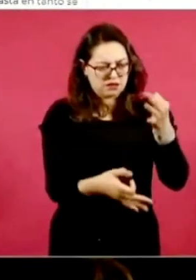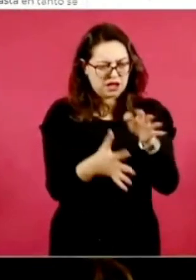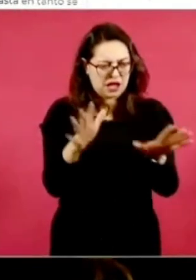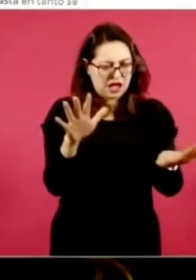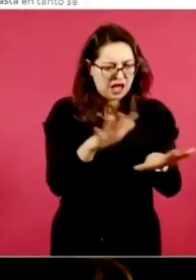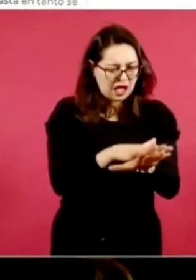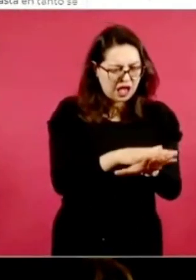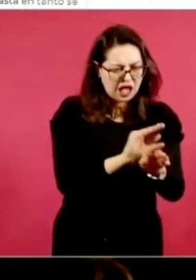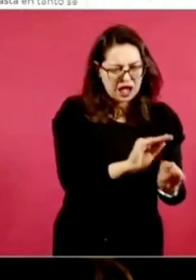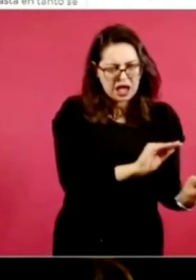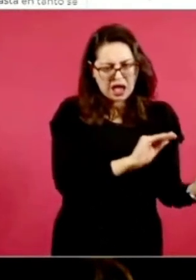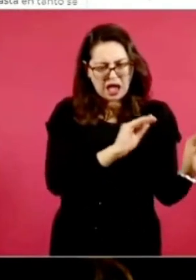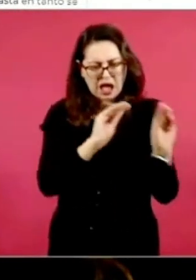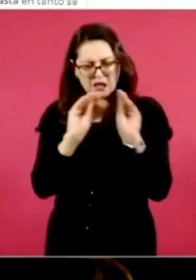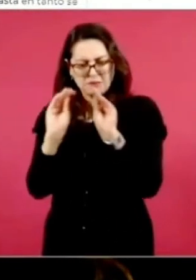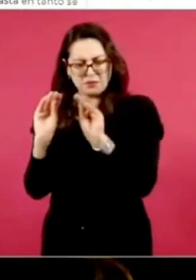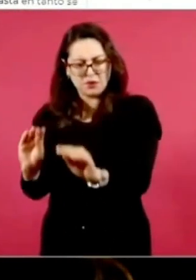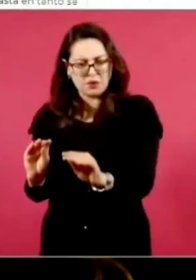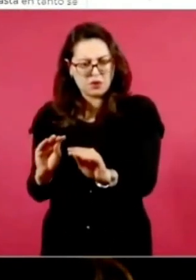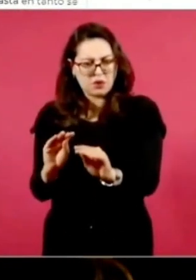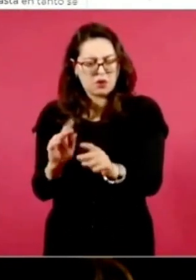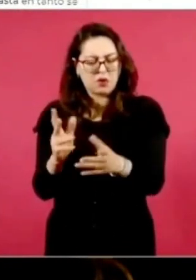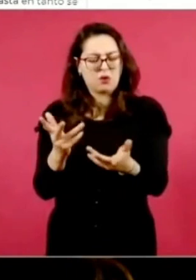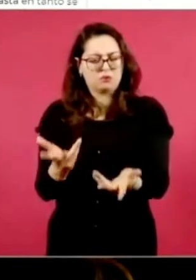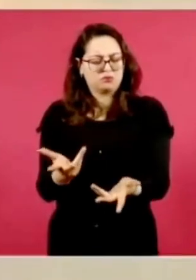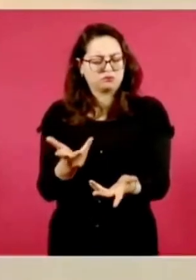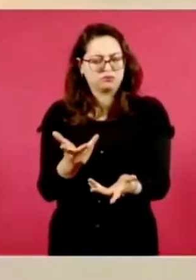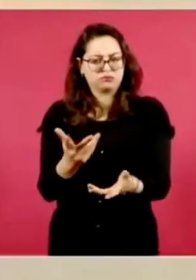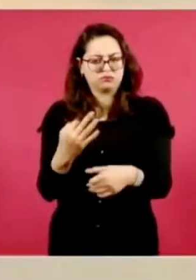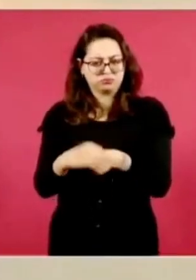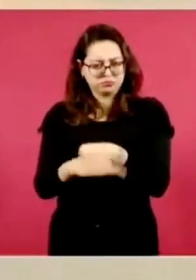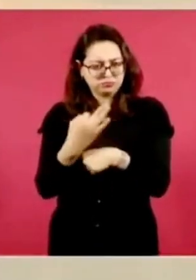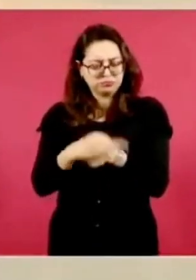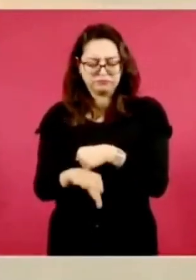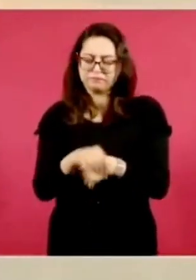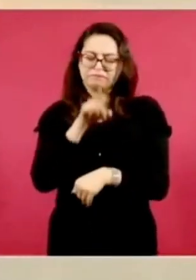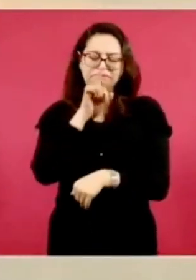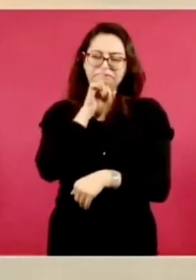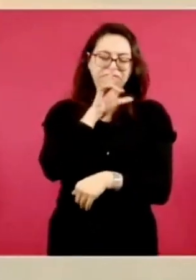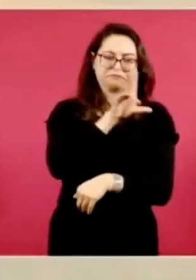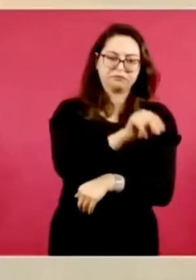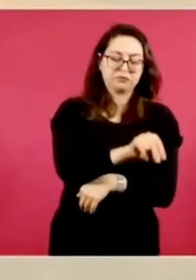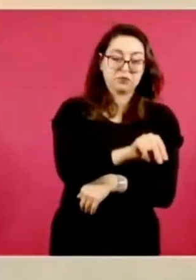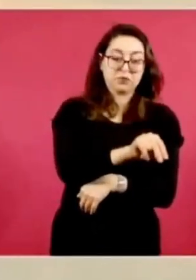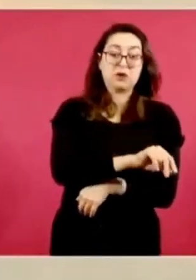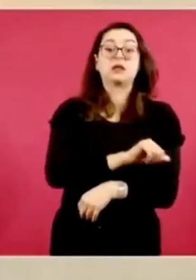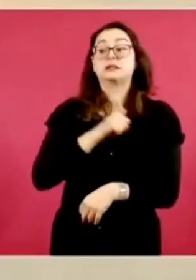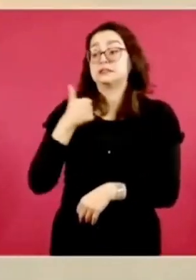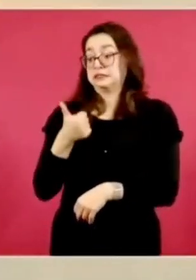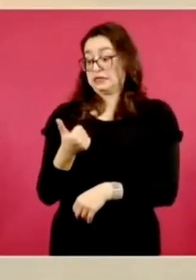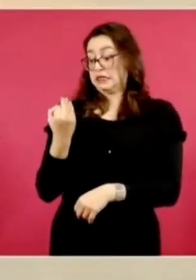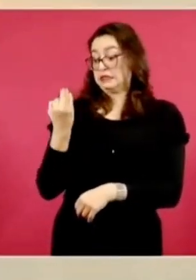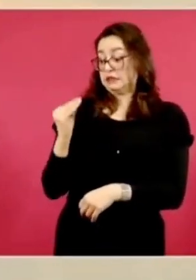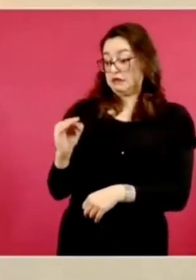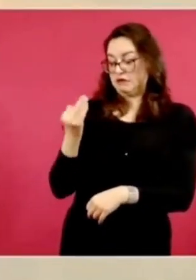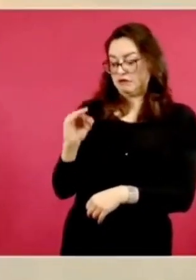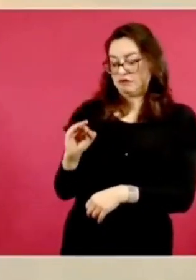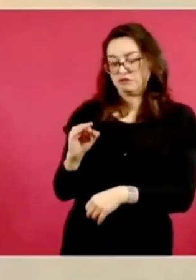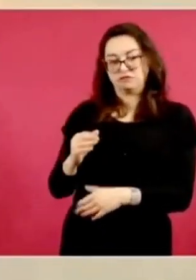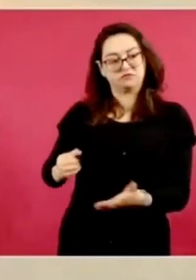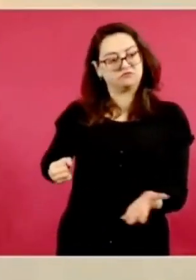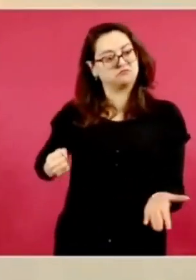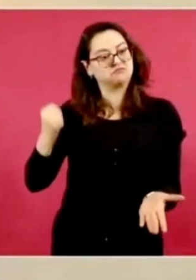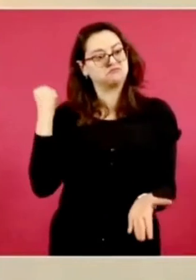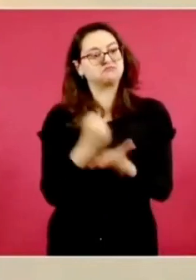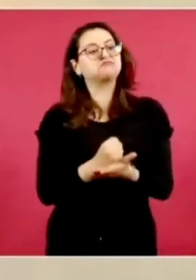cautelar de prisión preventiva justificada. Posteriormente, el 6 de febrero, la jueza decretó esta suspensión